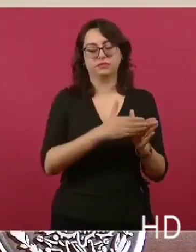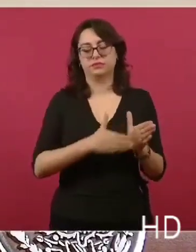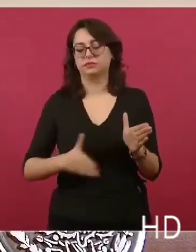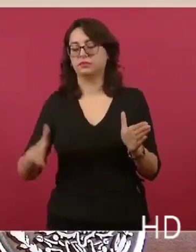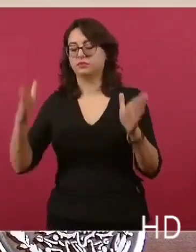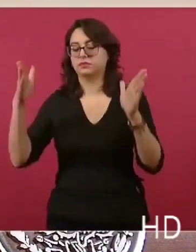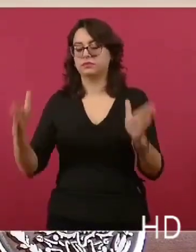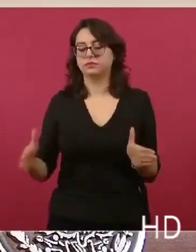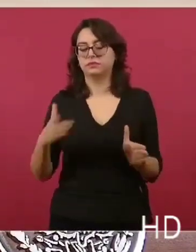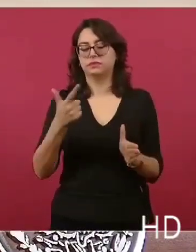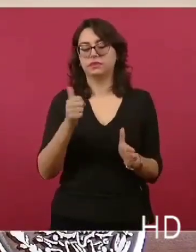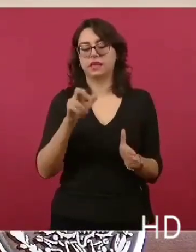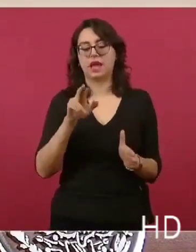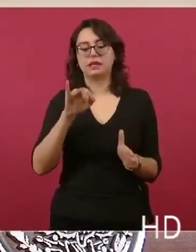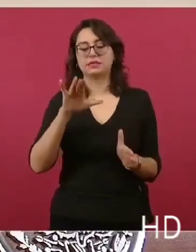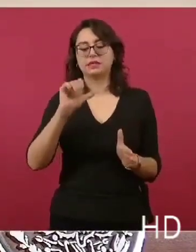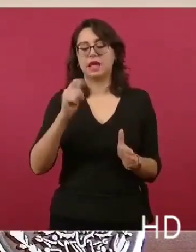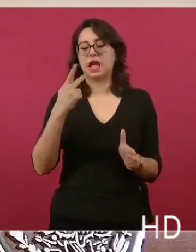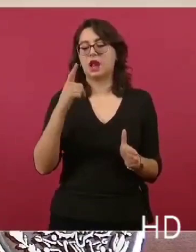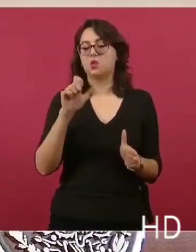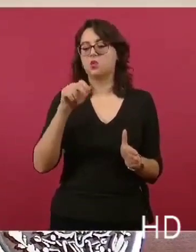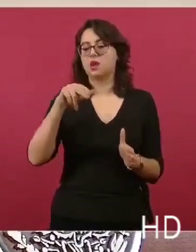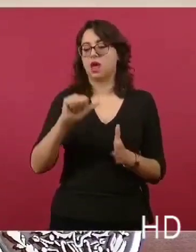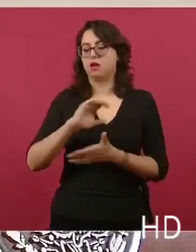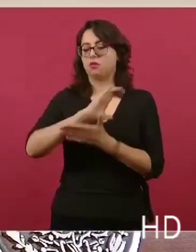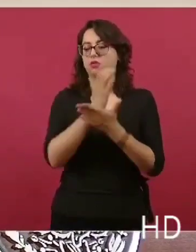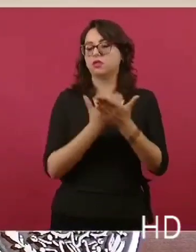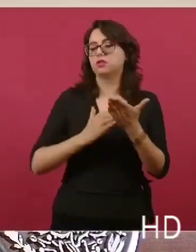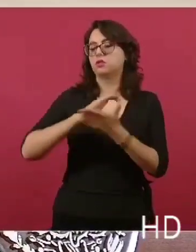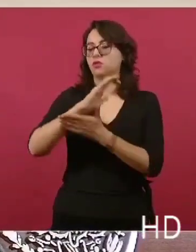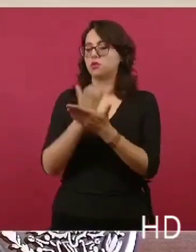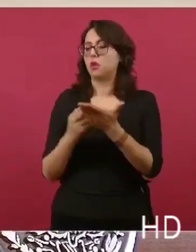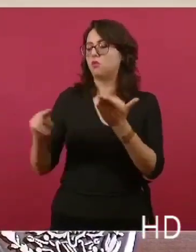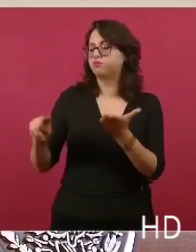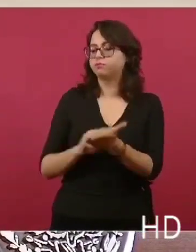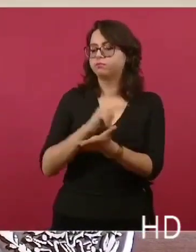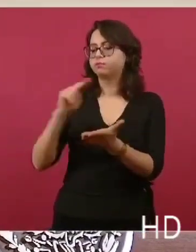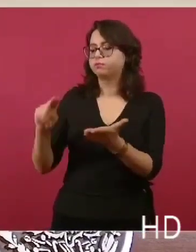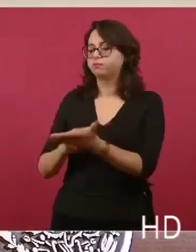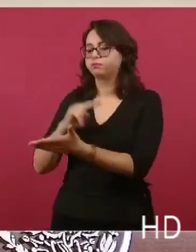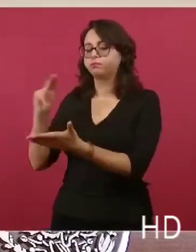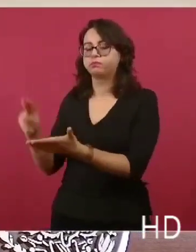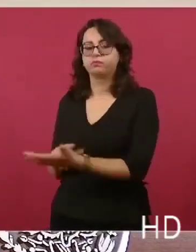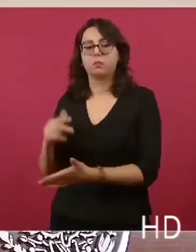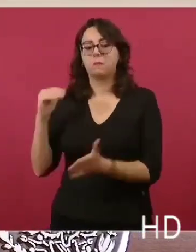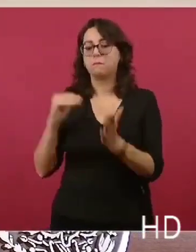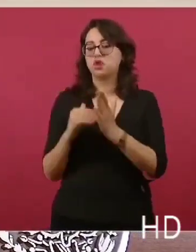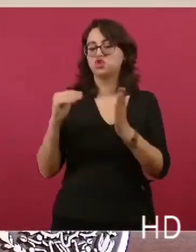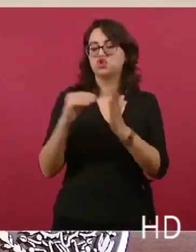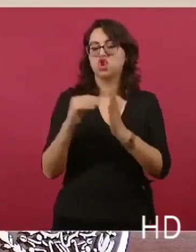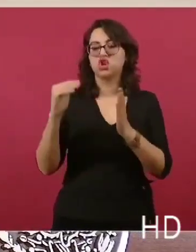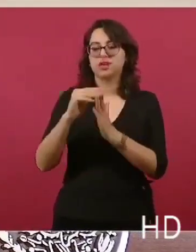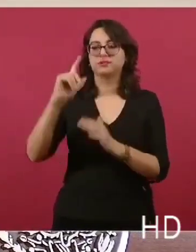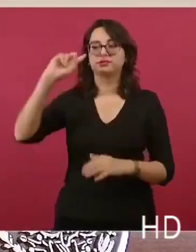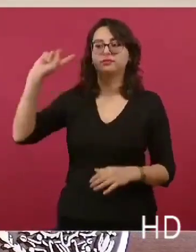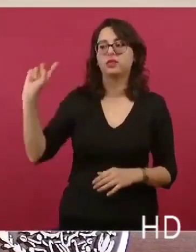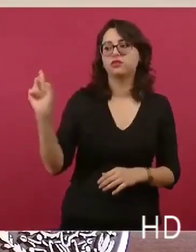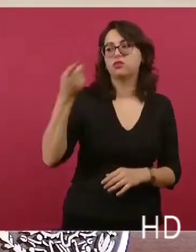cobrando contratos por centenares de millones de dólares